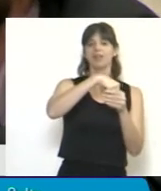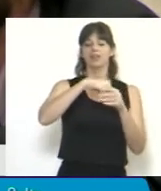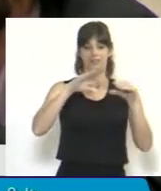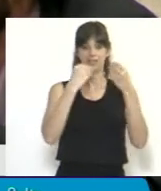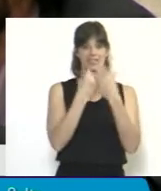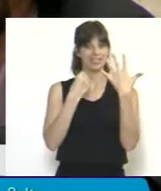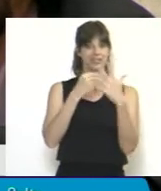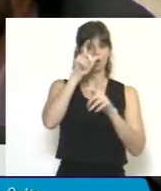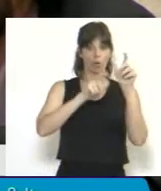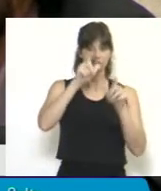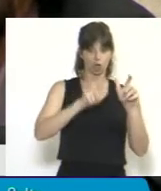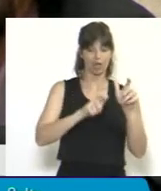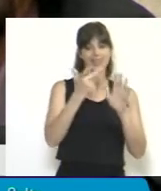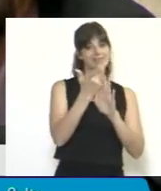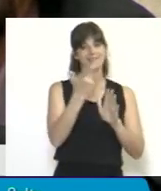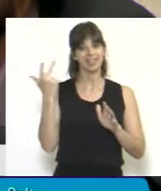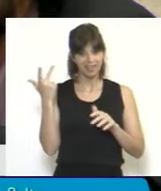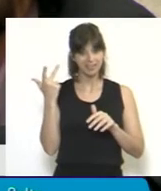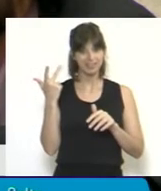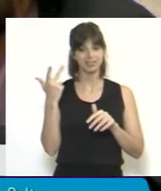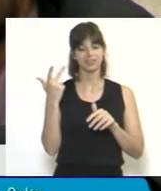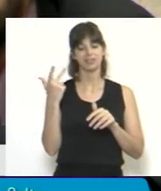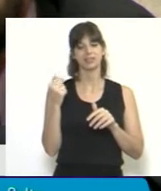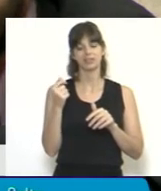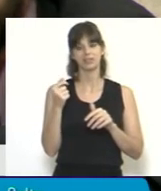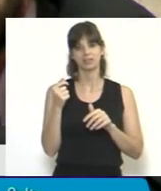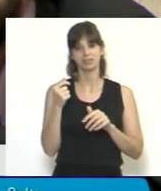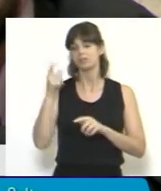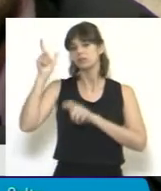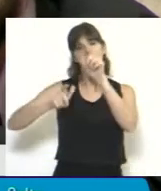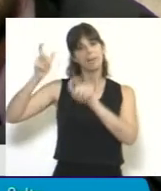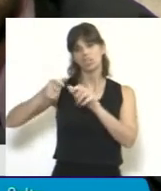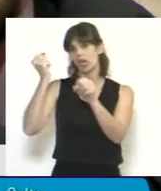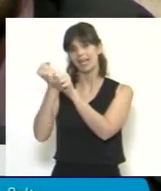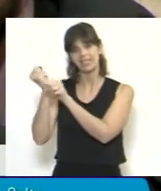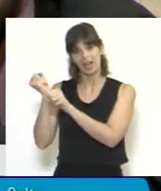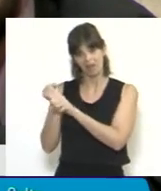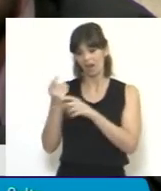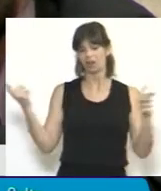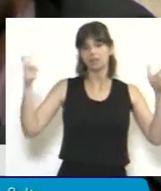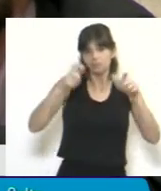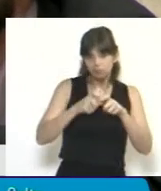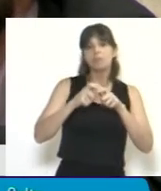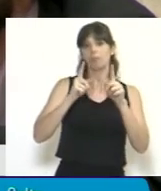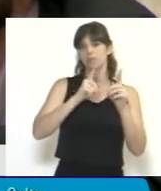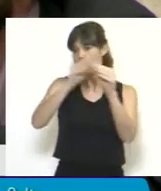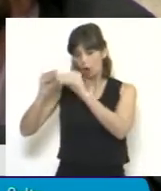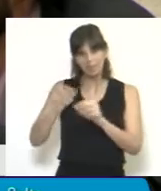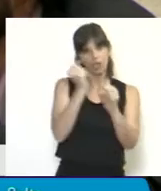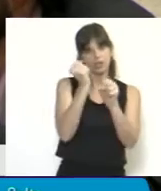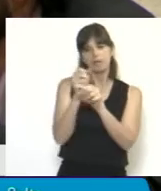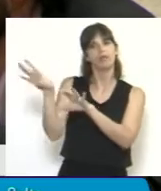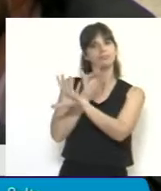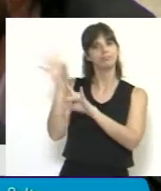son miembros trabajadores elegidos en asamblea por los propios trabajadores,